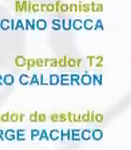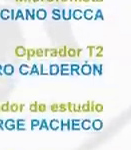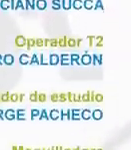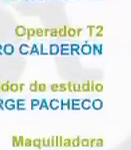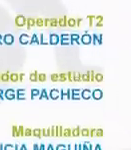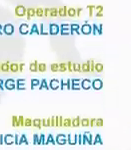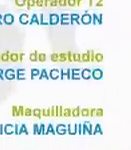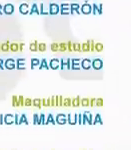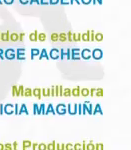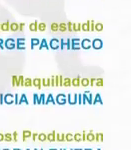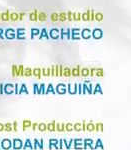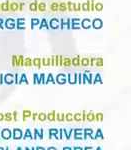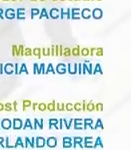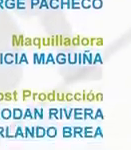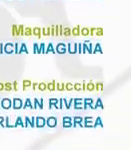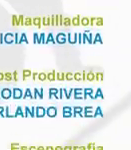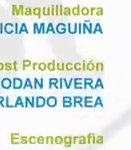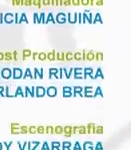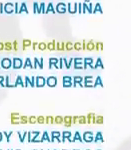¡Alguien!